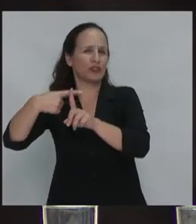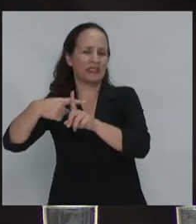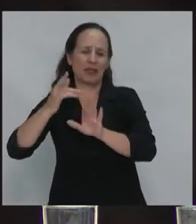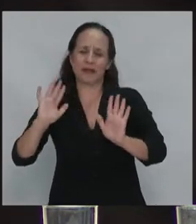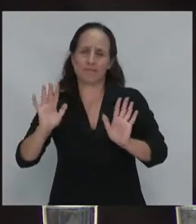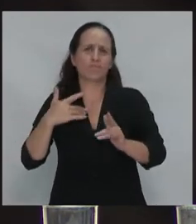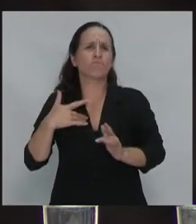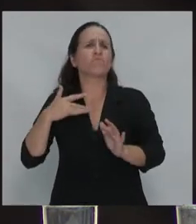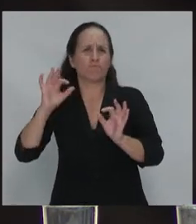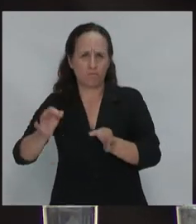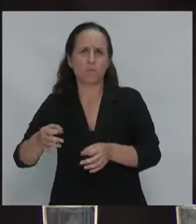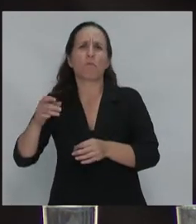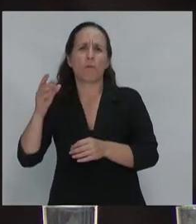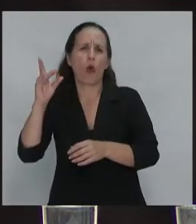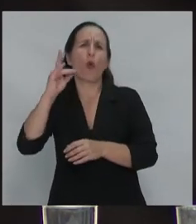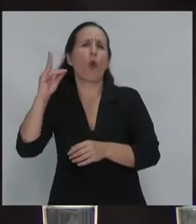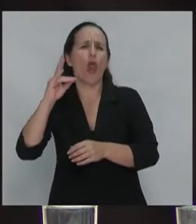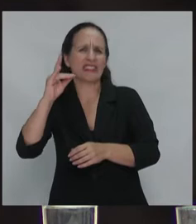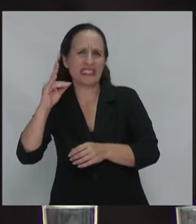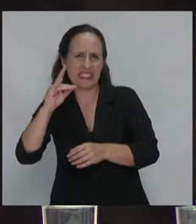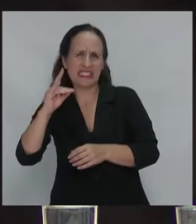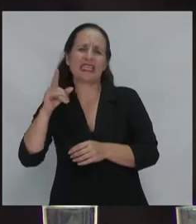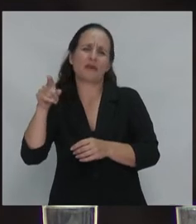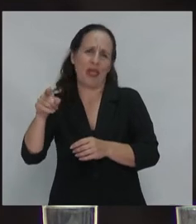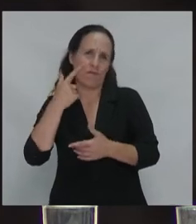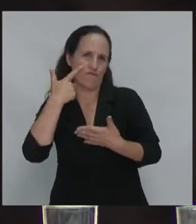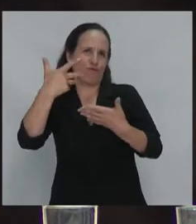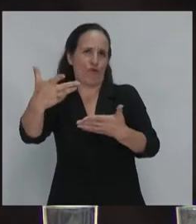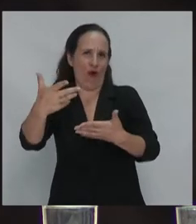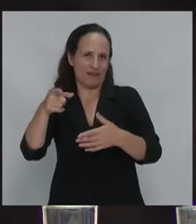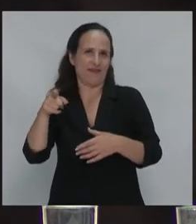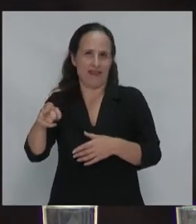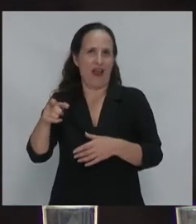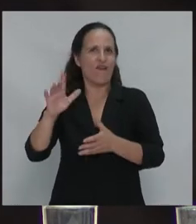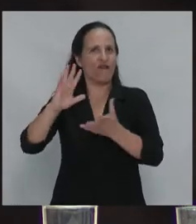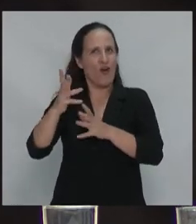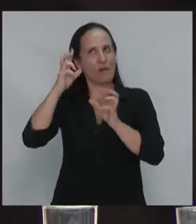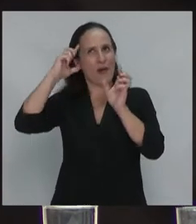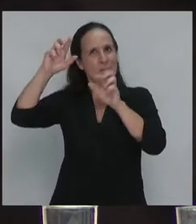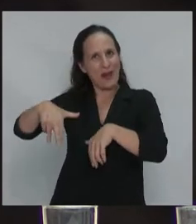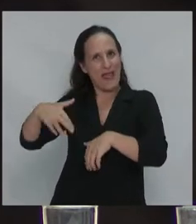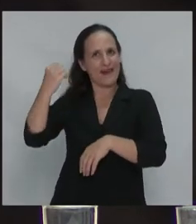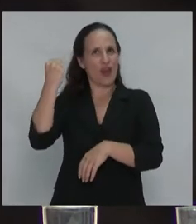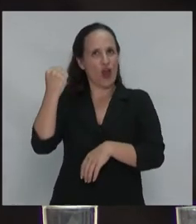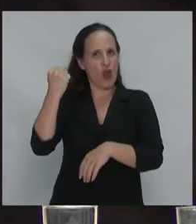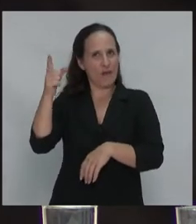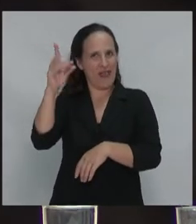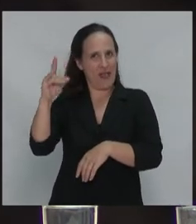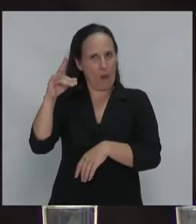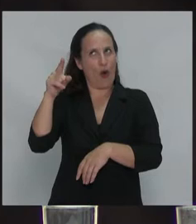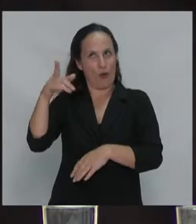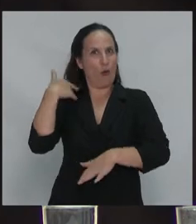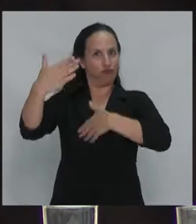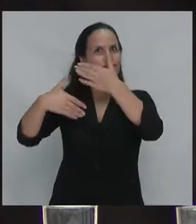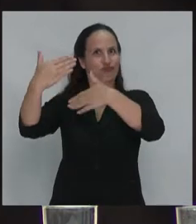en Bolivia ya hemos dado cuenta y en todo espacio se puede difundir el éxito del modelo económico boliviano que ha logrado